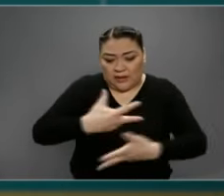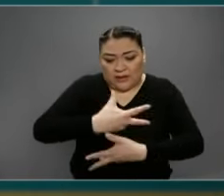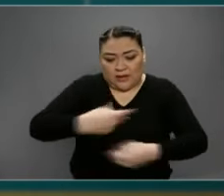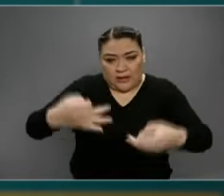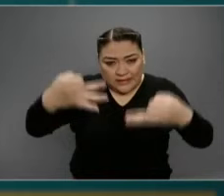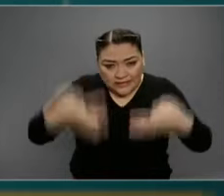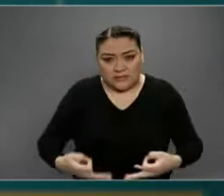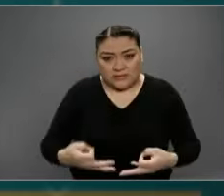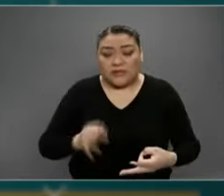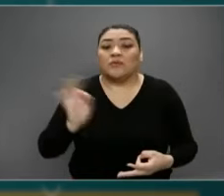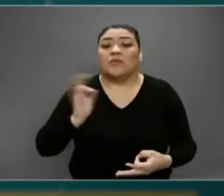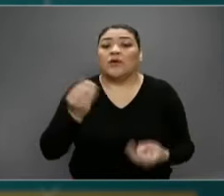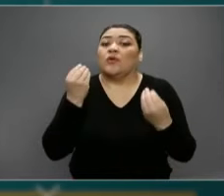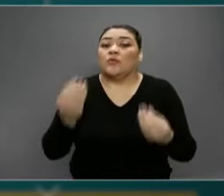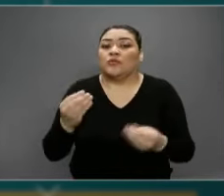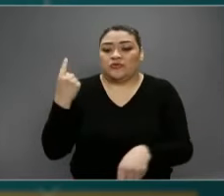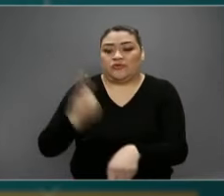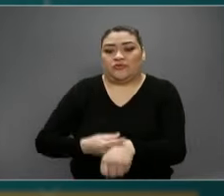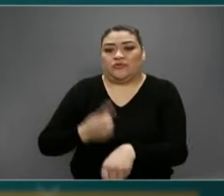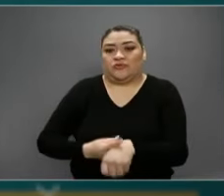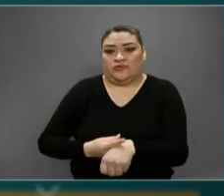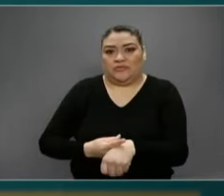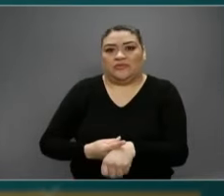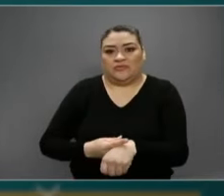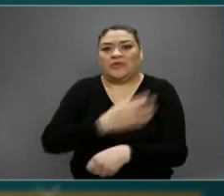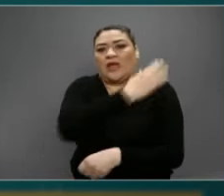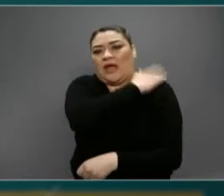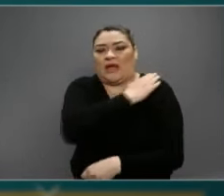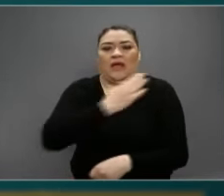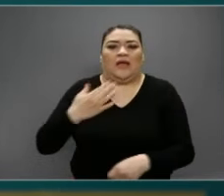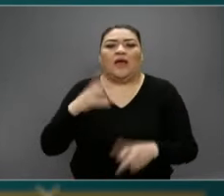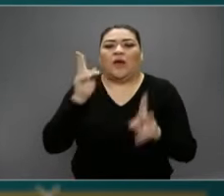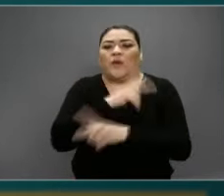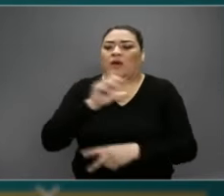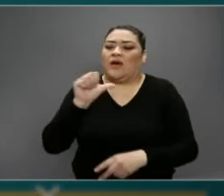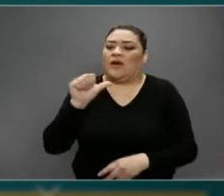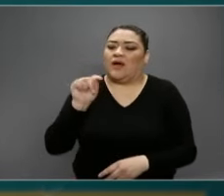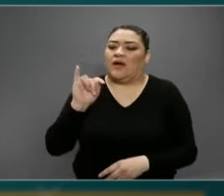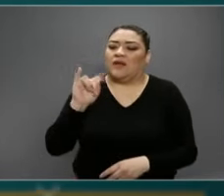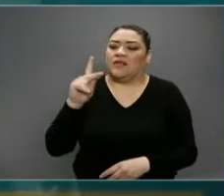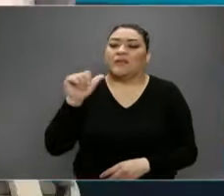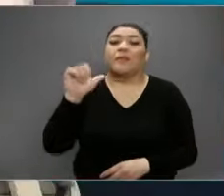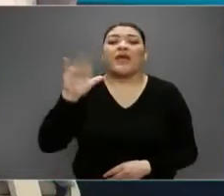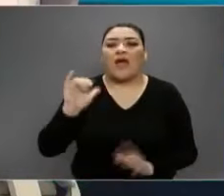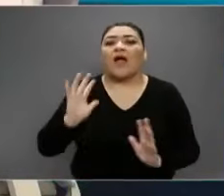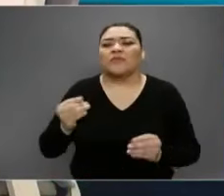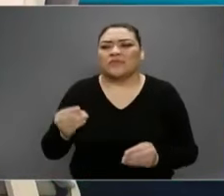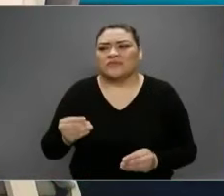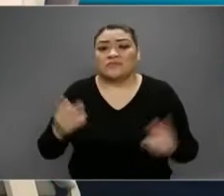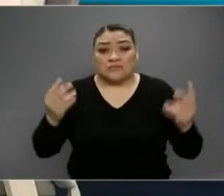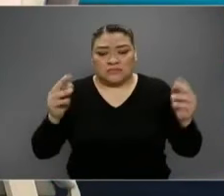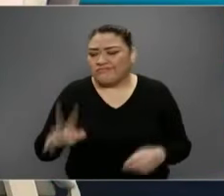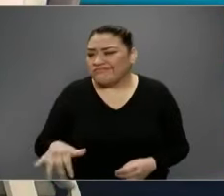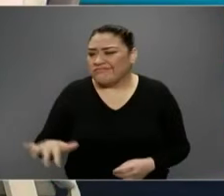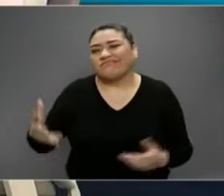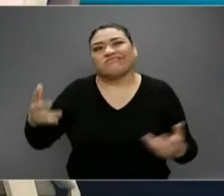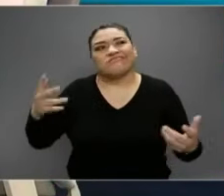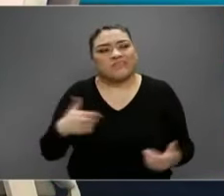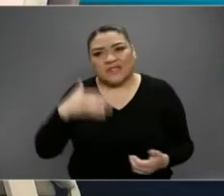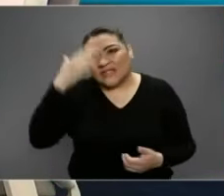y muertes? Ya hay muchos por neumonía atípica. Gracias. Ricardo, hay dudas. Hay gente que duda de si realmente